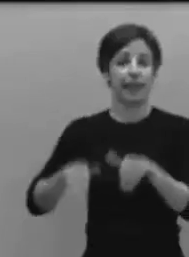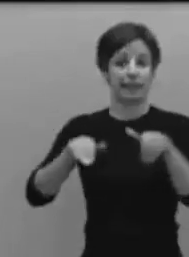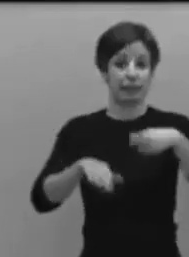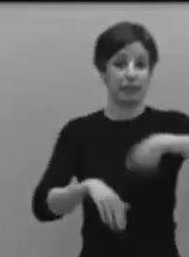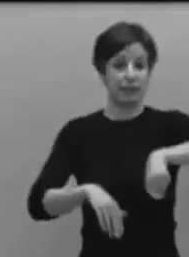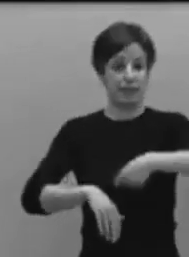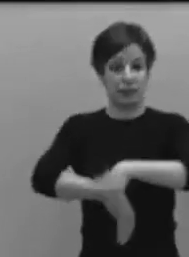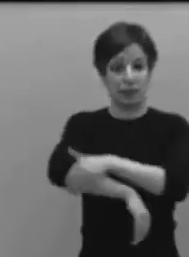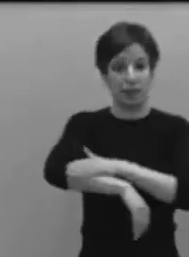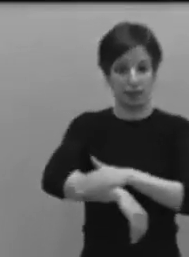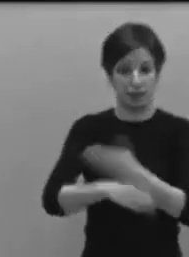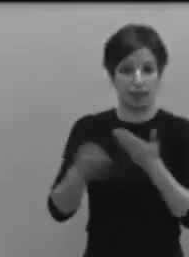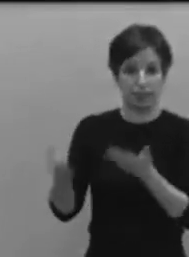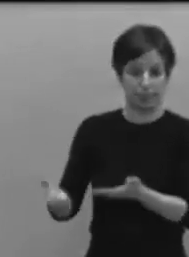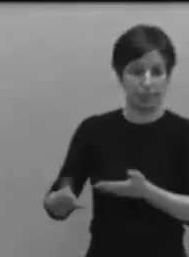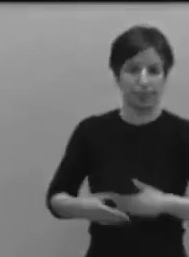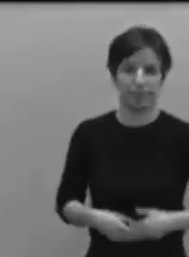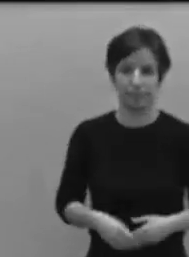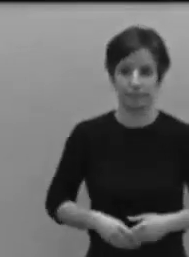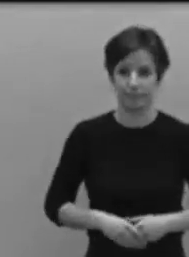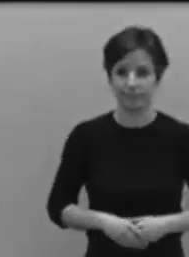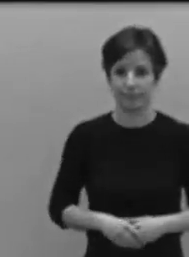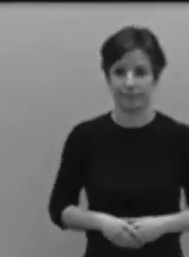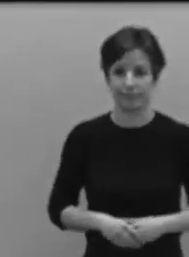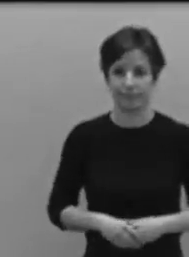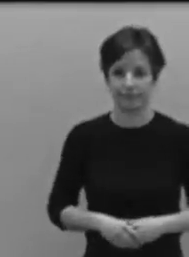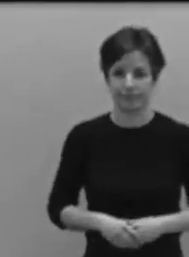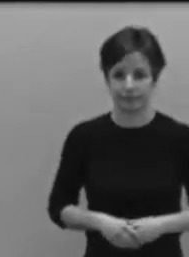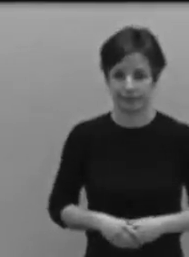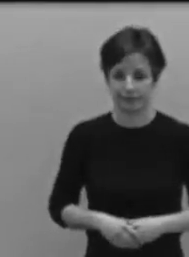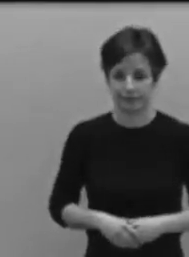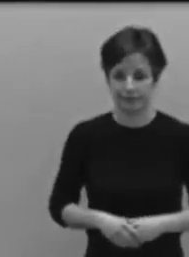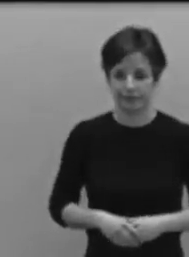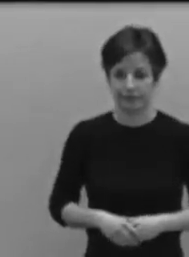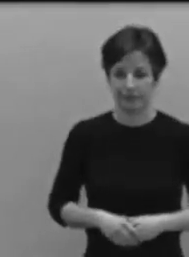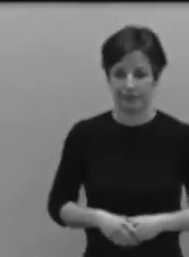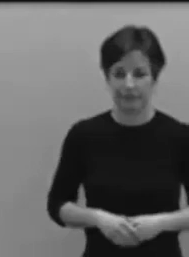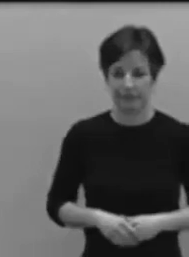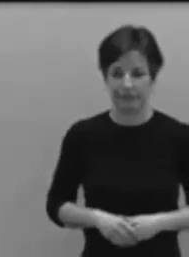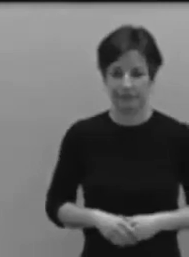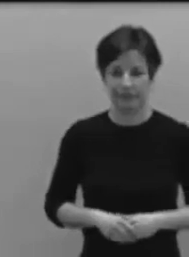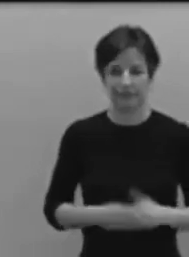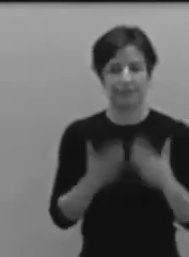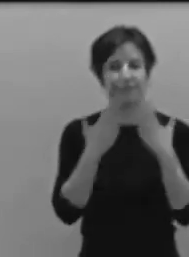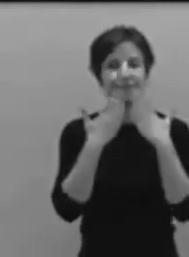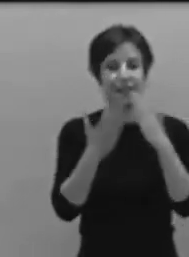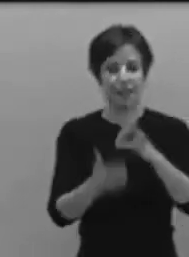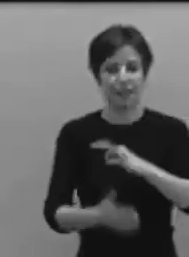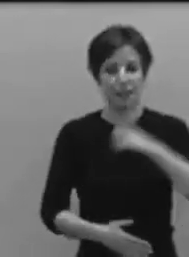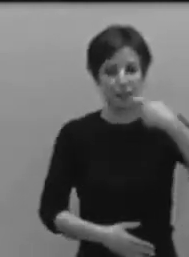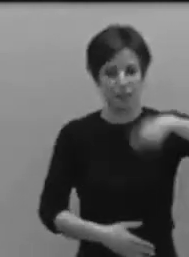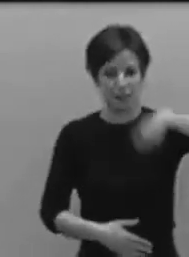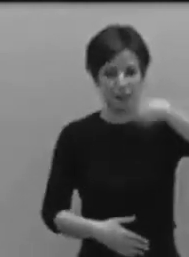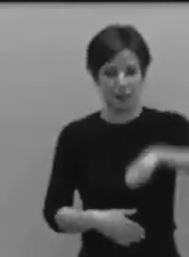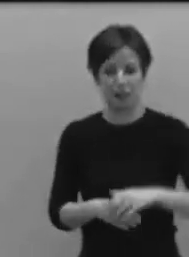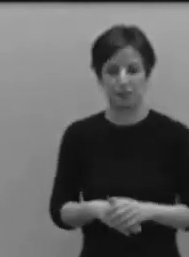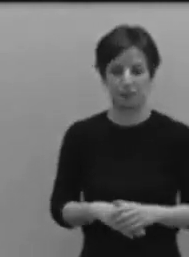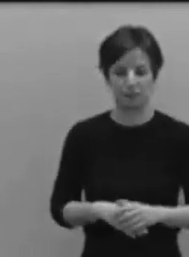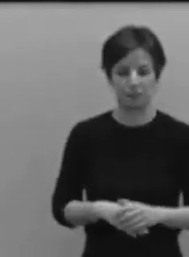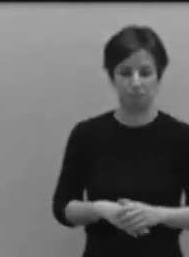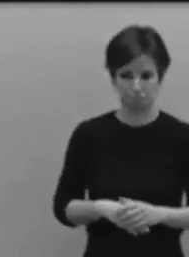Señora Presidenta, permítame que diga que, y recordar a la Cámara,